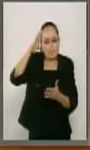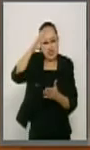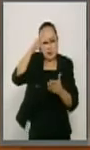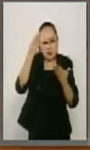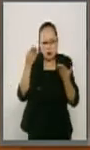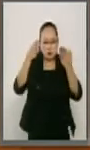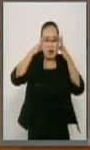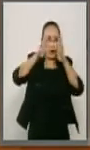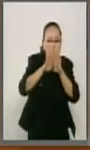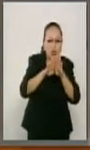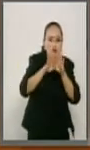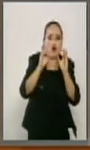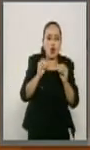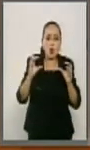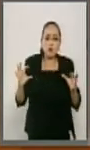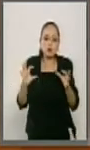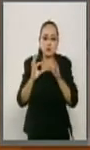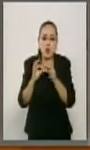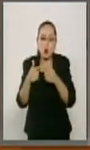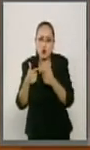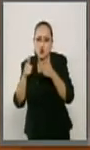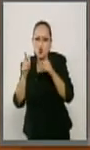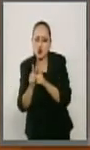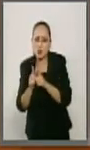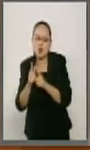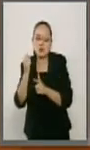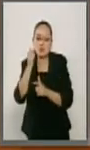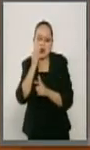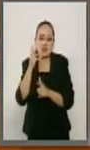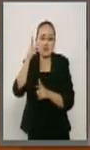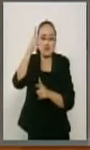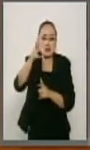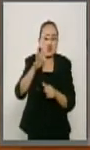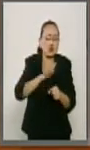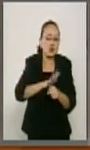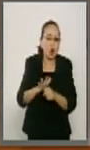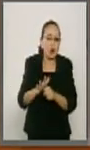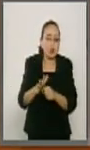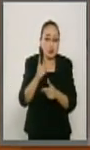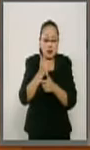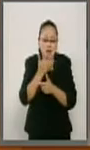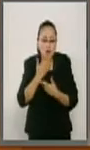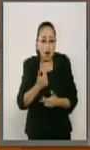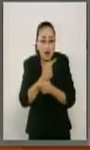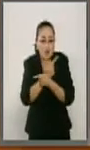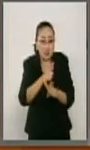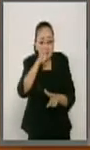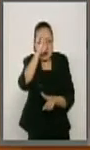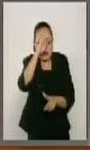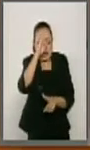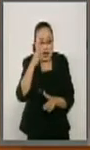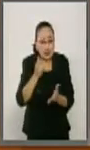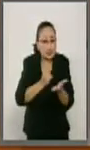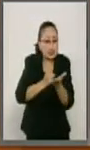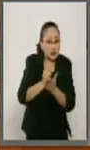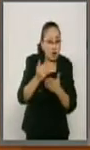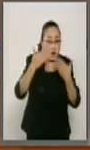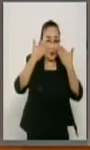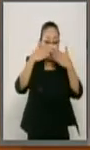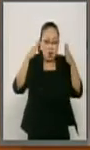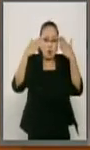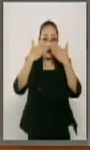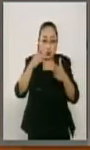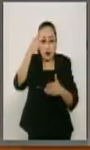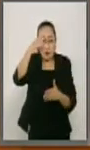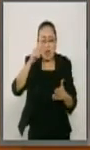una barra o sector comprometiendo sus sentencias sin la libertad de pensamiento y la apertura que